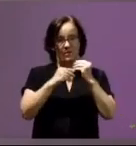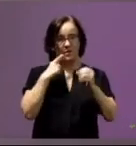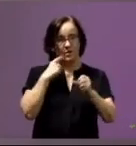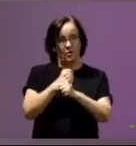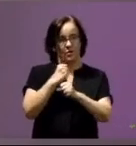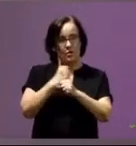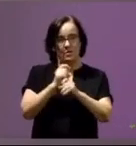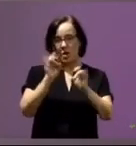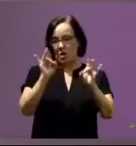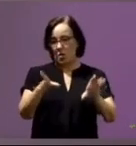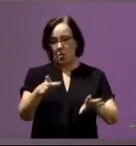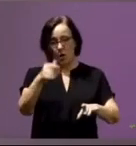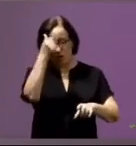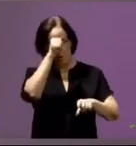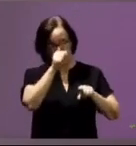tarea de la misma manera que la desempeñan los hombres